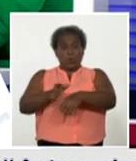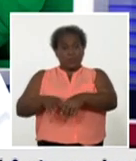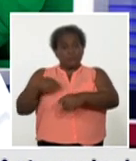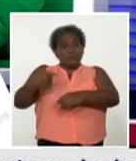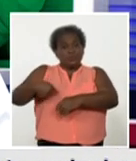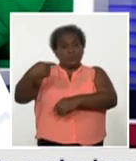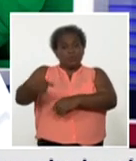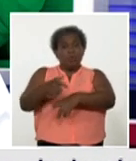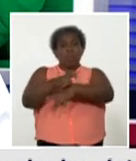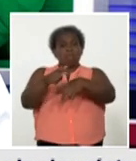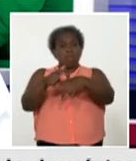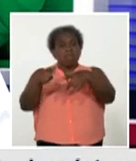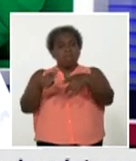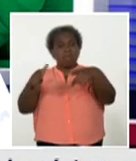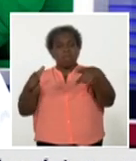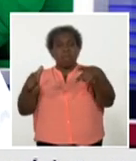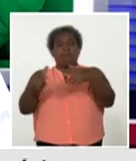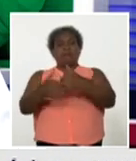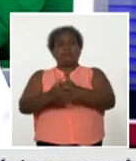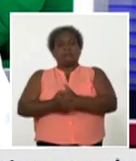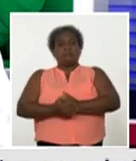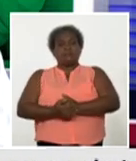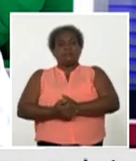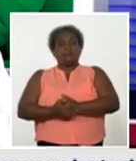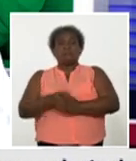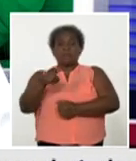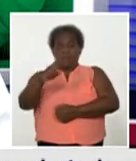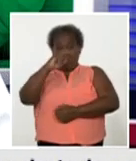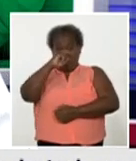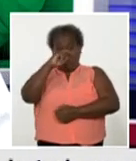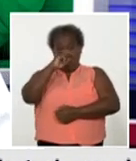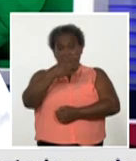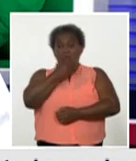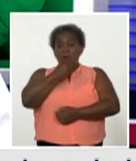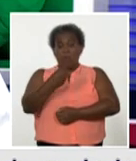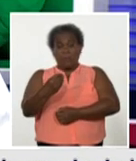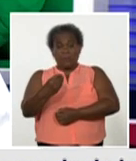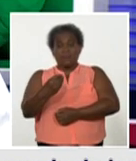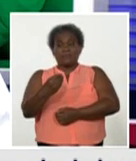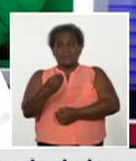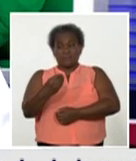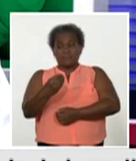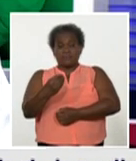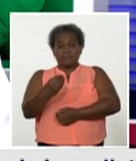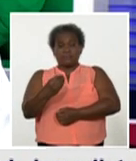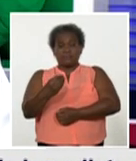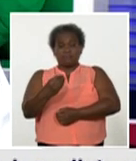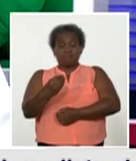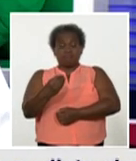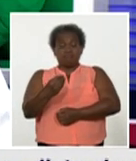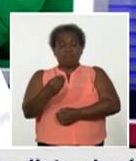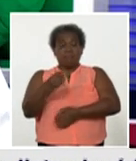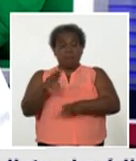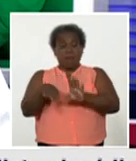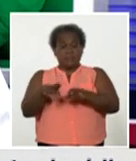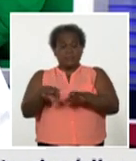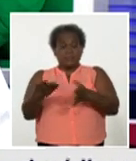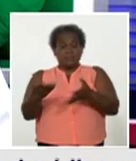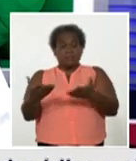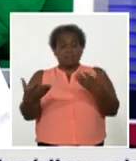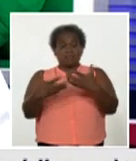incluso en edades más jóvenes, y muchas veces asociado a